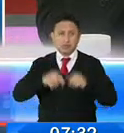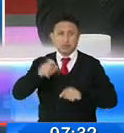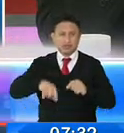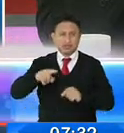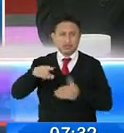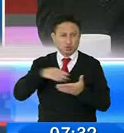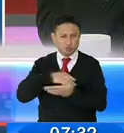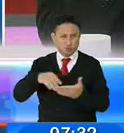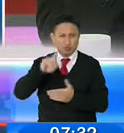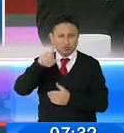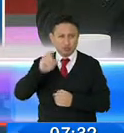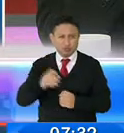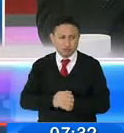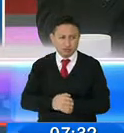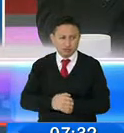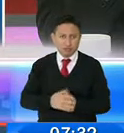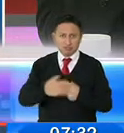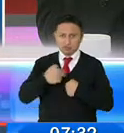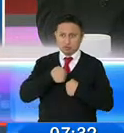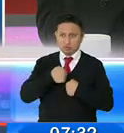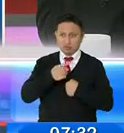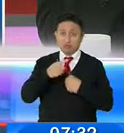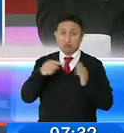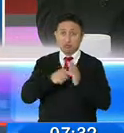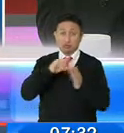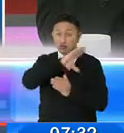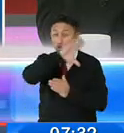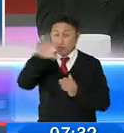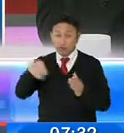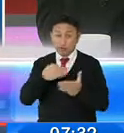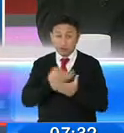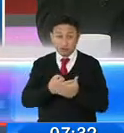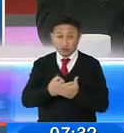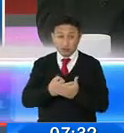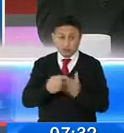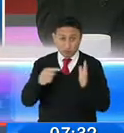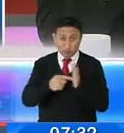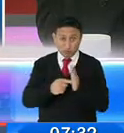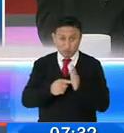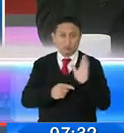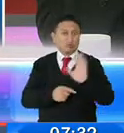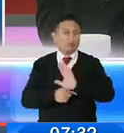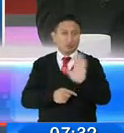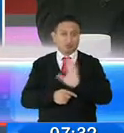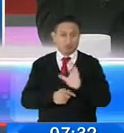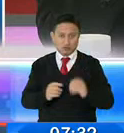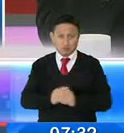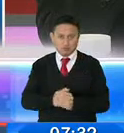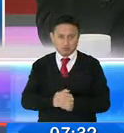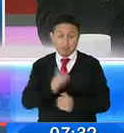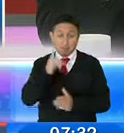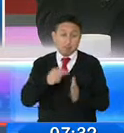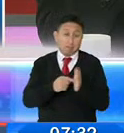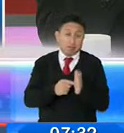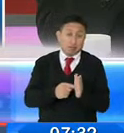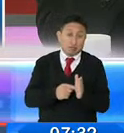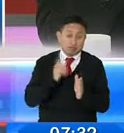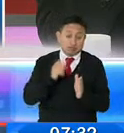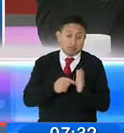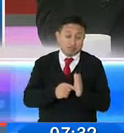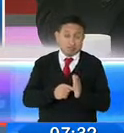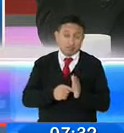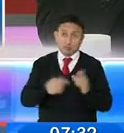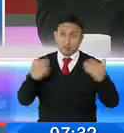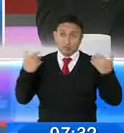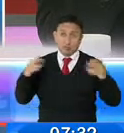inquietudes que decían, pero entonces me van a grabar el IVA sobre toda la factura. No, no es así. En el caso, por ejemplo, que acabo de dar, no